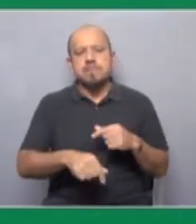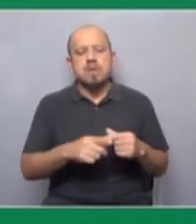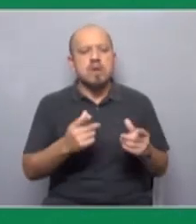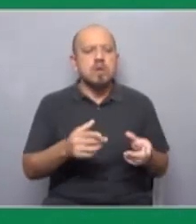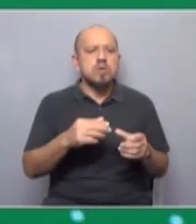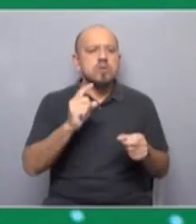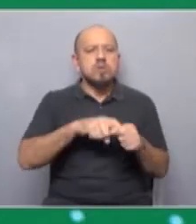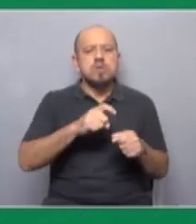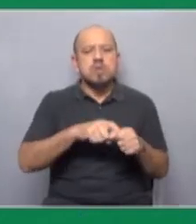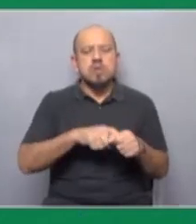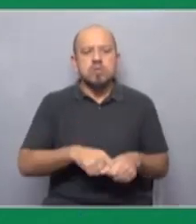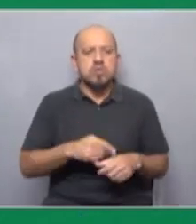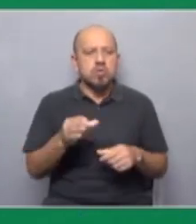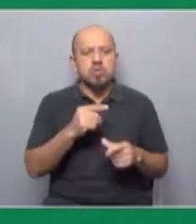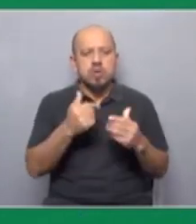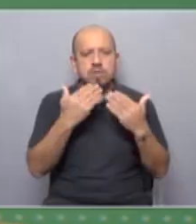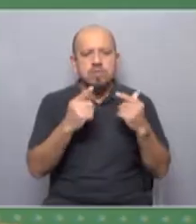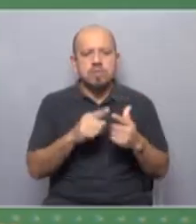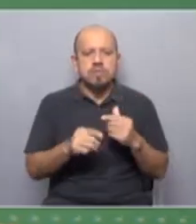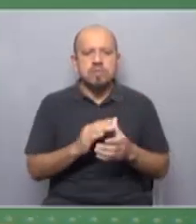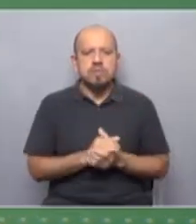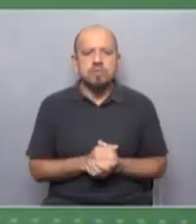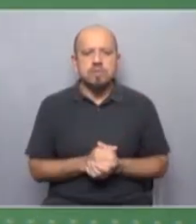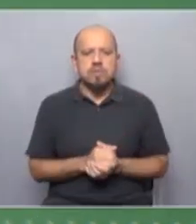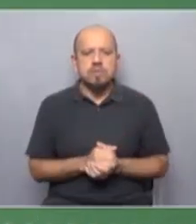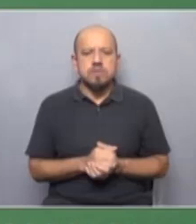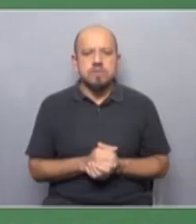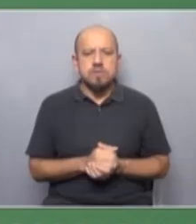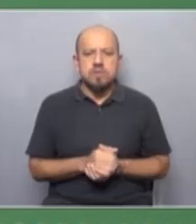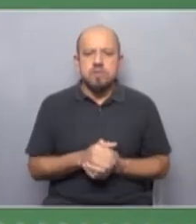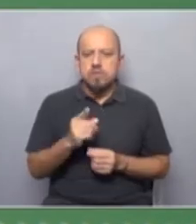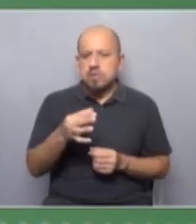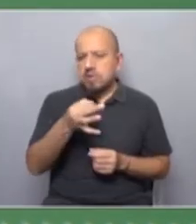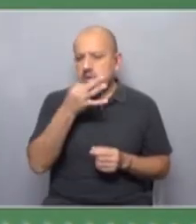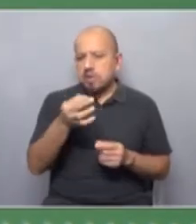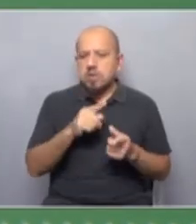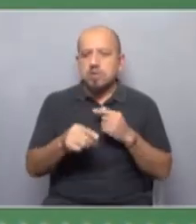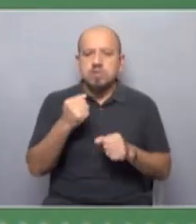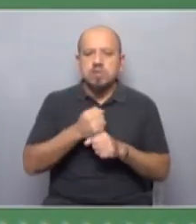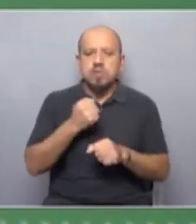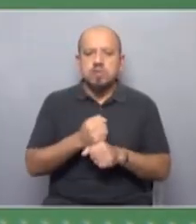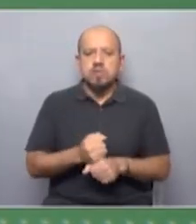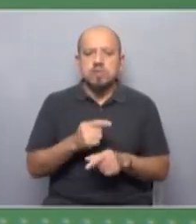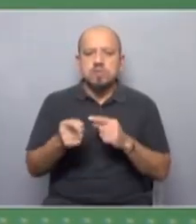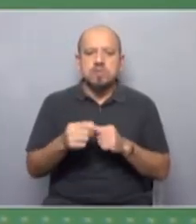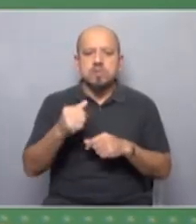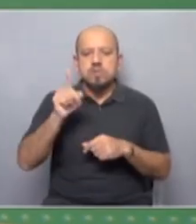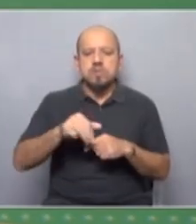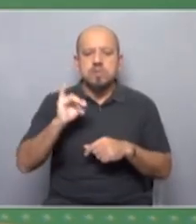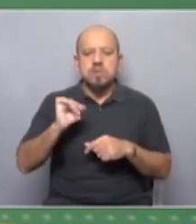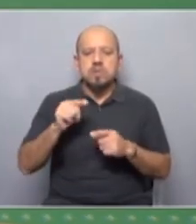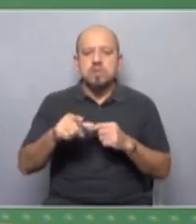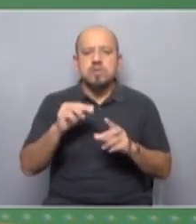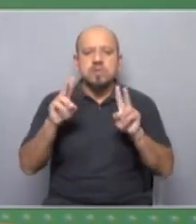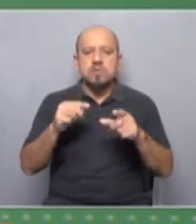sindicales en base a todo esto que hemos hablado Jordania? Bien bueno como ustedes han dicho y todo lo que se ha estado trabajando en el marco de este primero de mayo